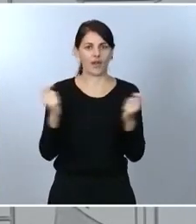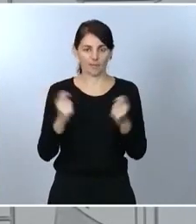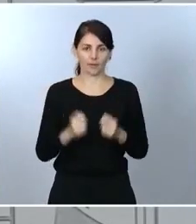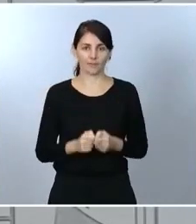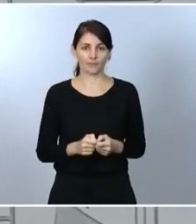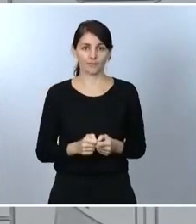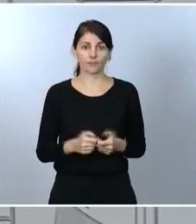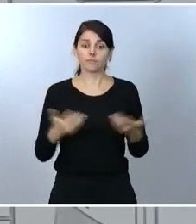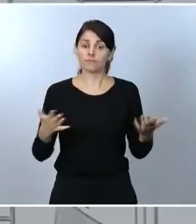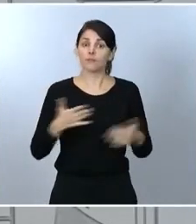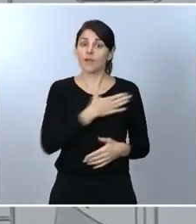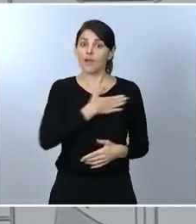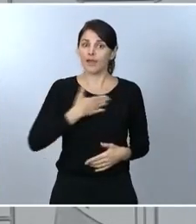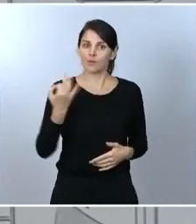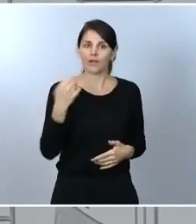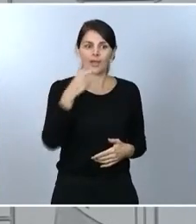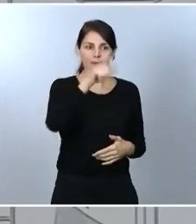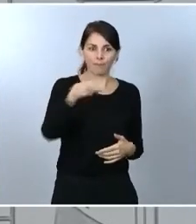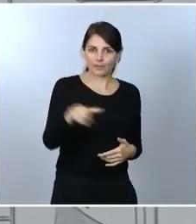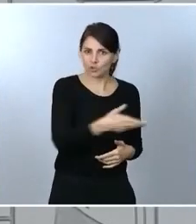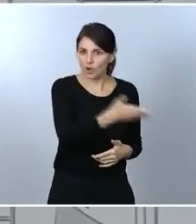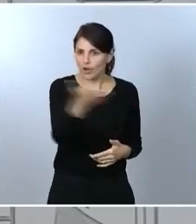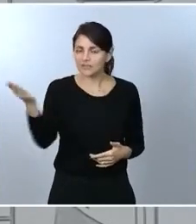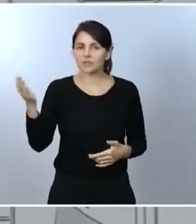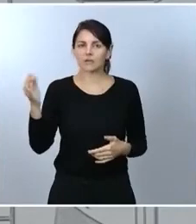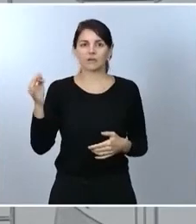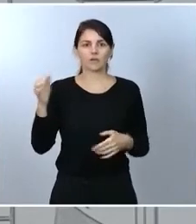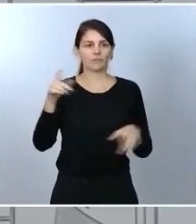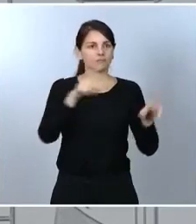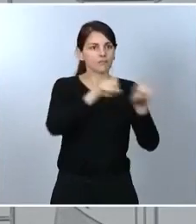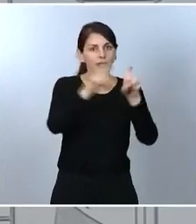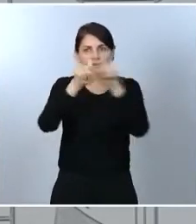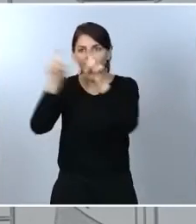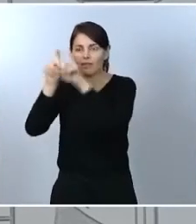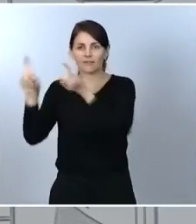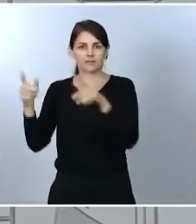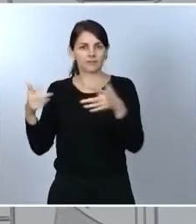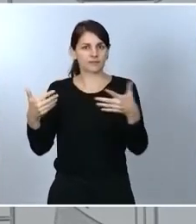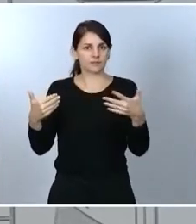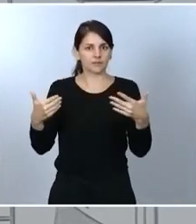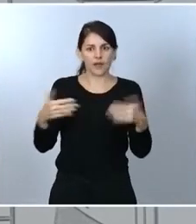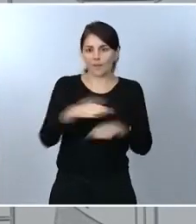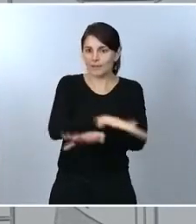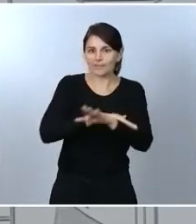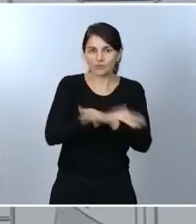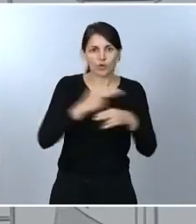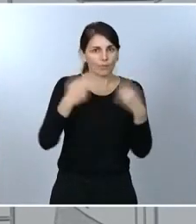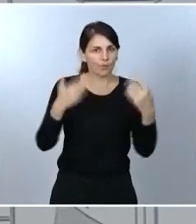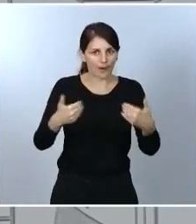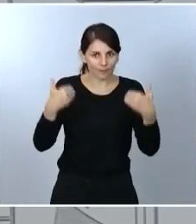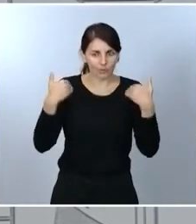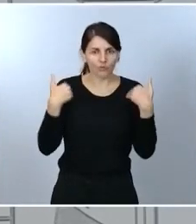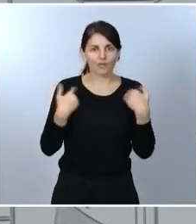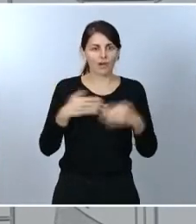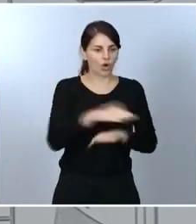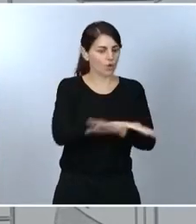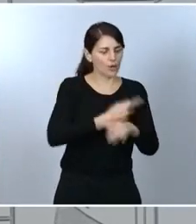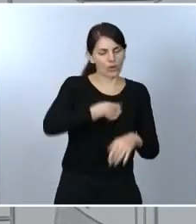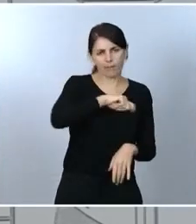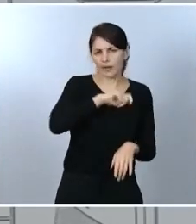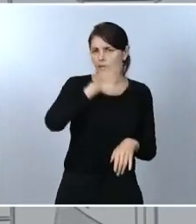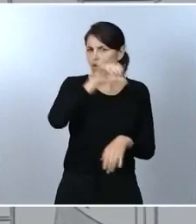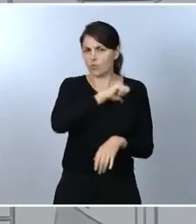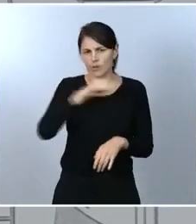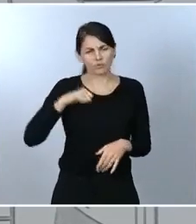como las administraciones competentes, ya sean las comunidades autónomas o ya sea el Gobierno de España por medio del Ministerio de Sanidad, como